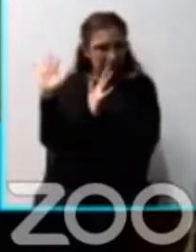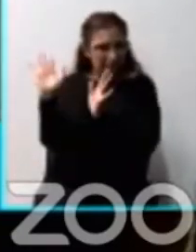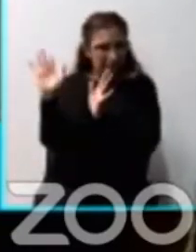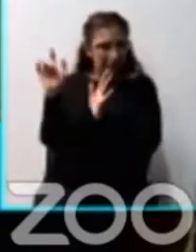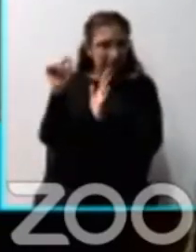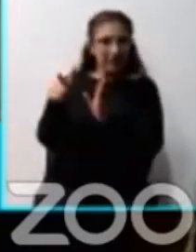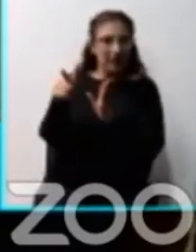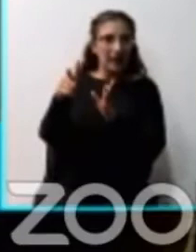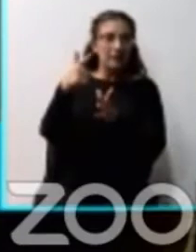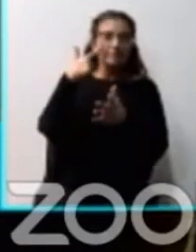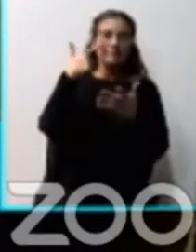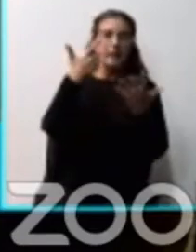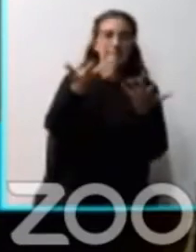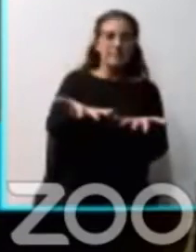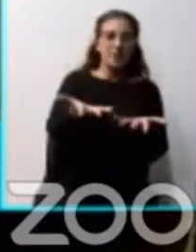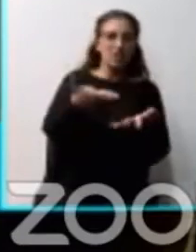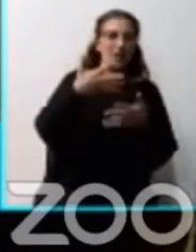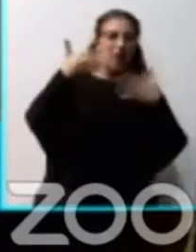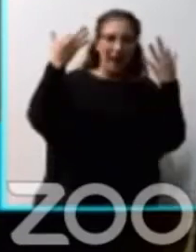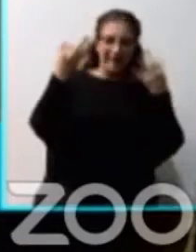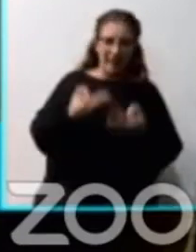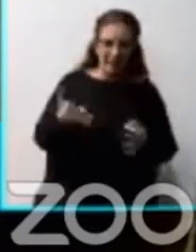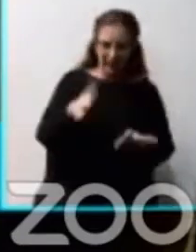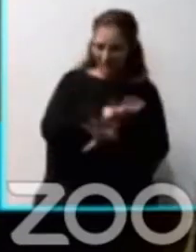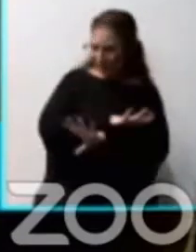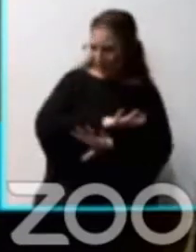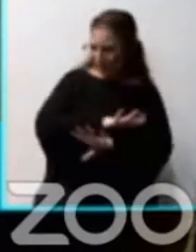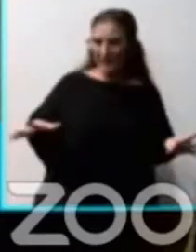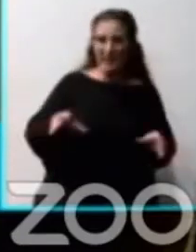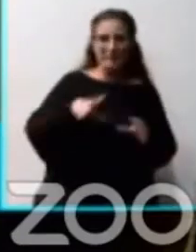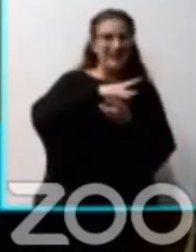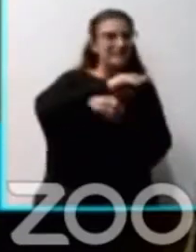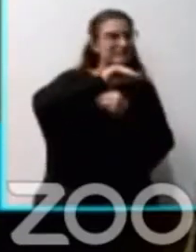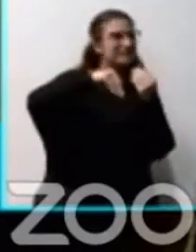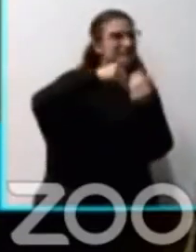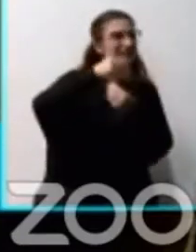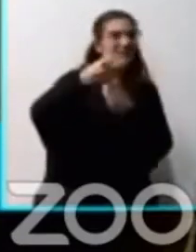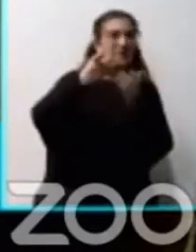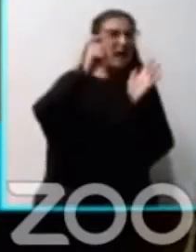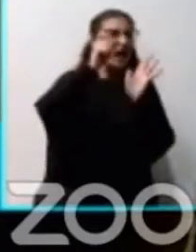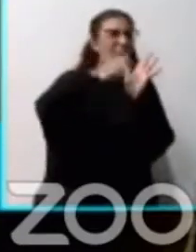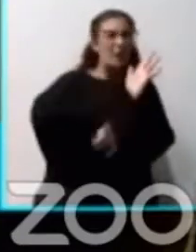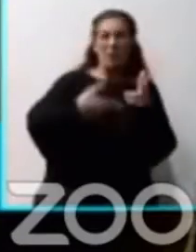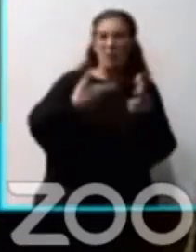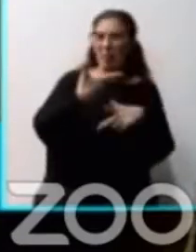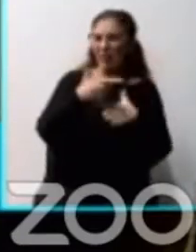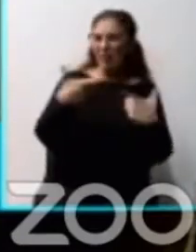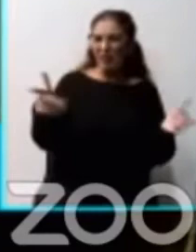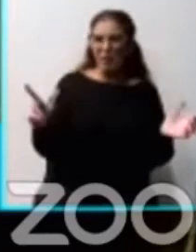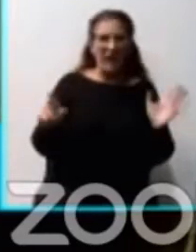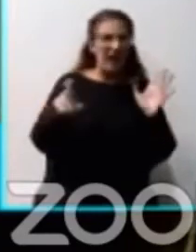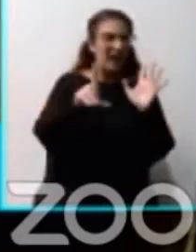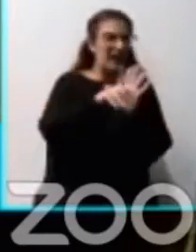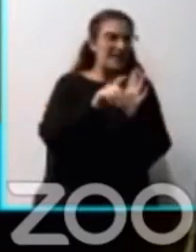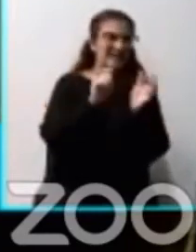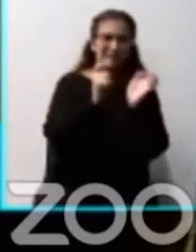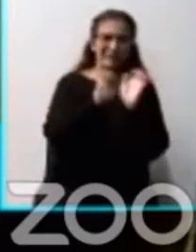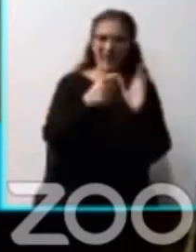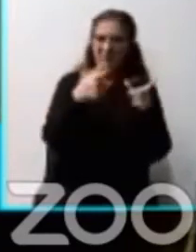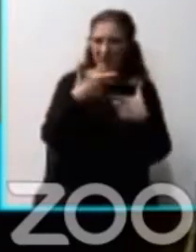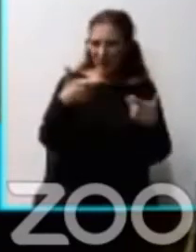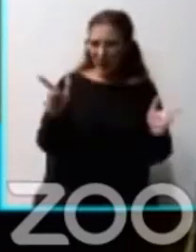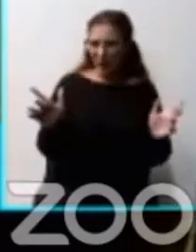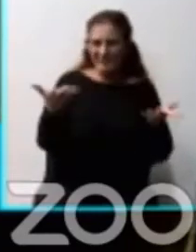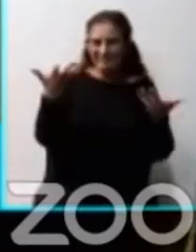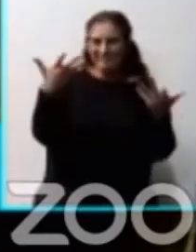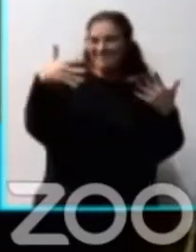esta realidad terrible. Y para estas familias no hay convenios ni cambios en las leyes. A lo sumo,